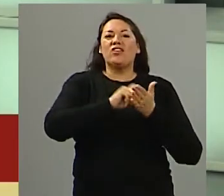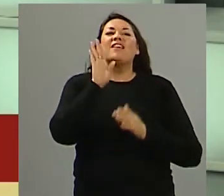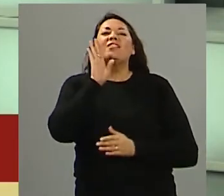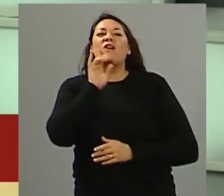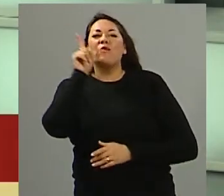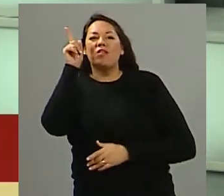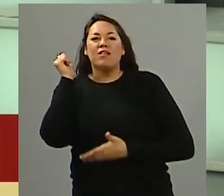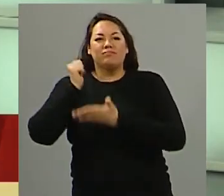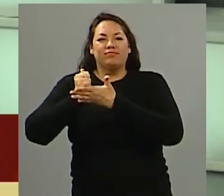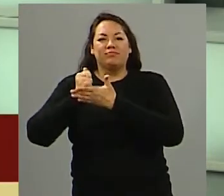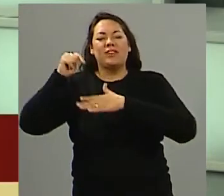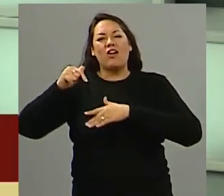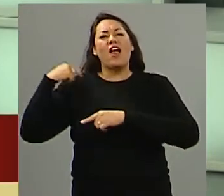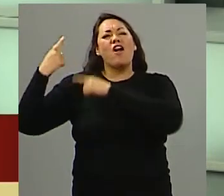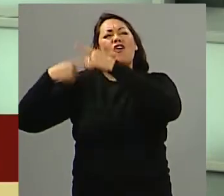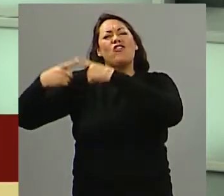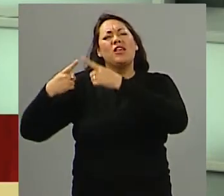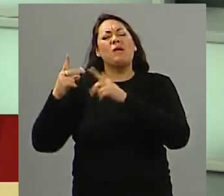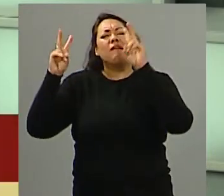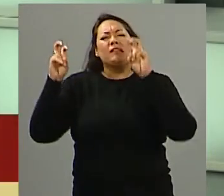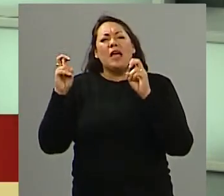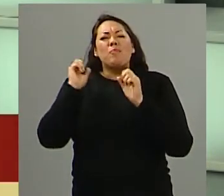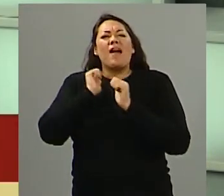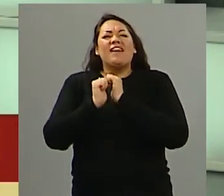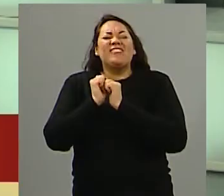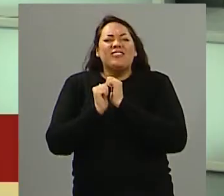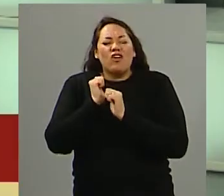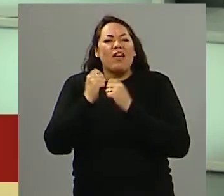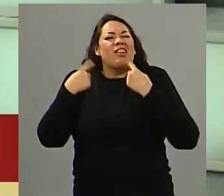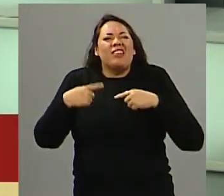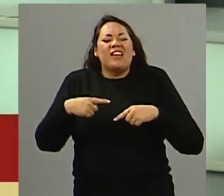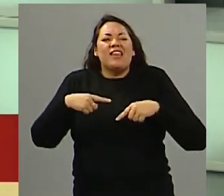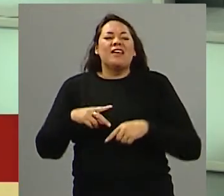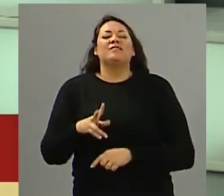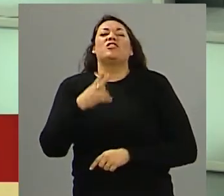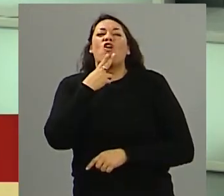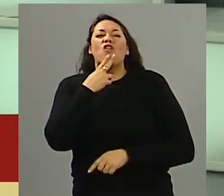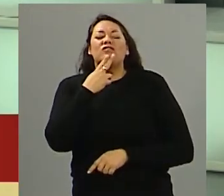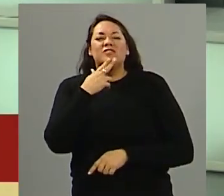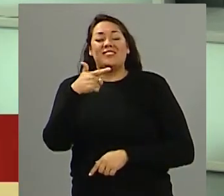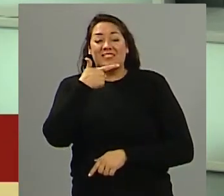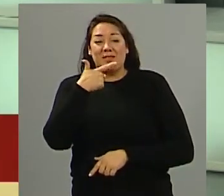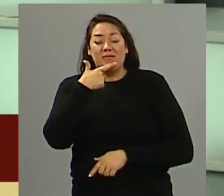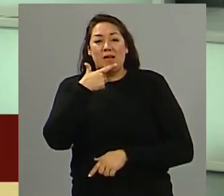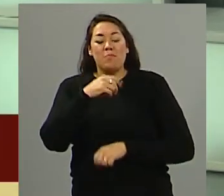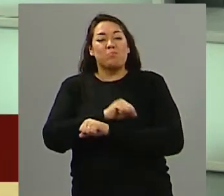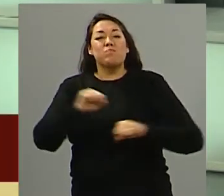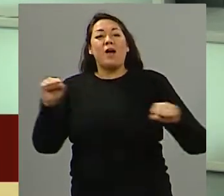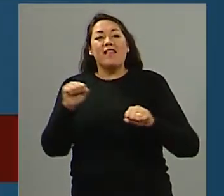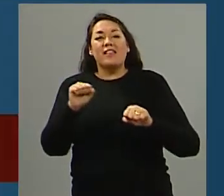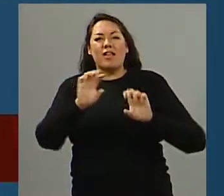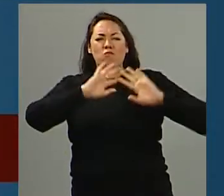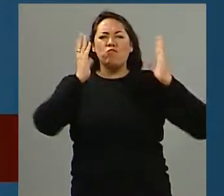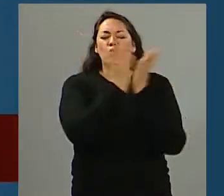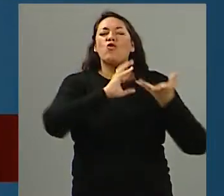repasando lo que dejó el atentado del 11 de septiembre del 2001 en Estados Unidos y en el mundo.